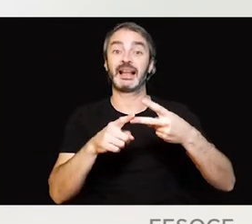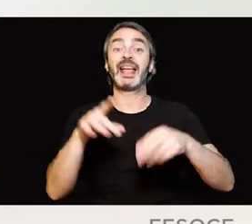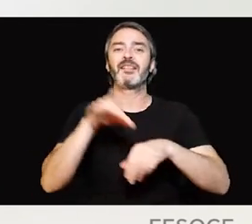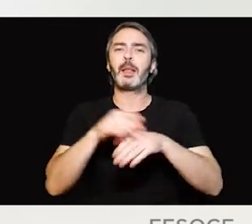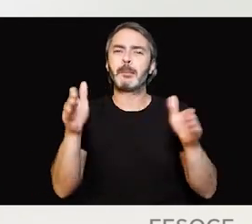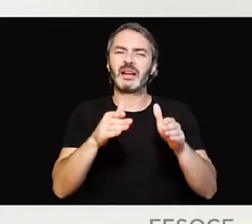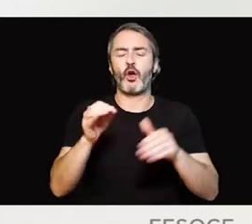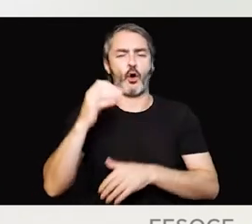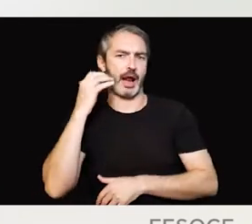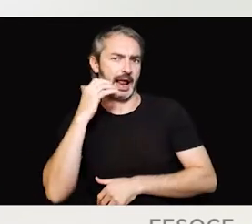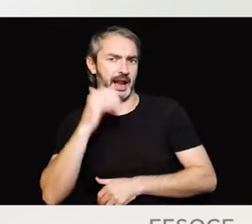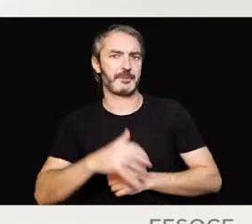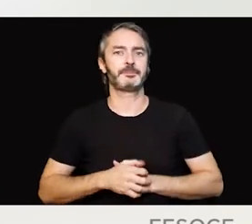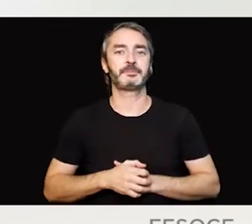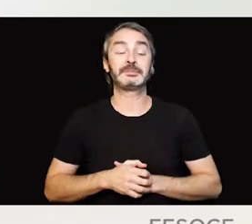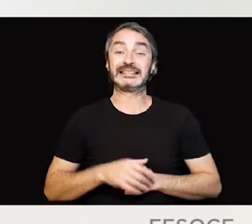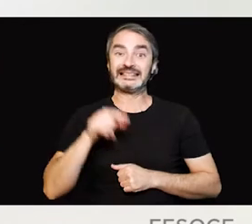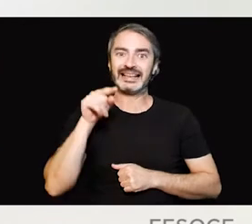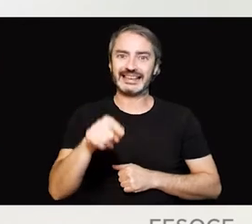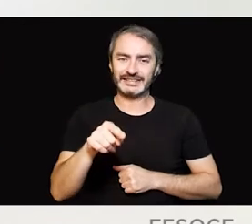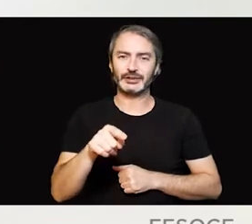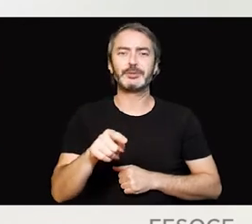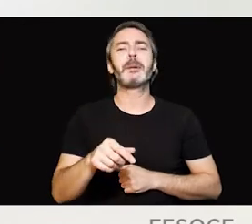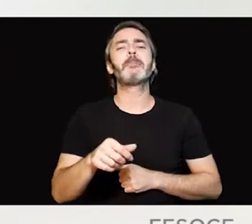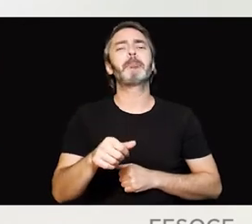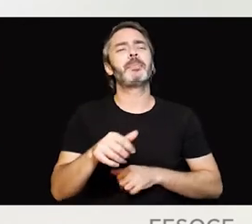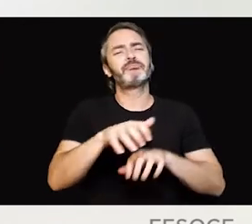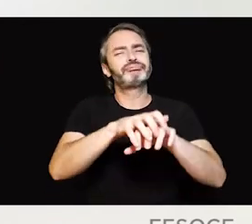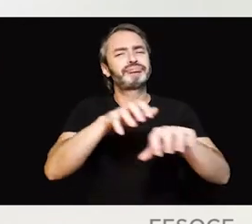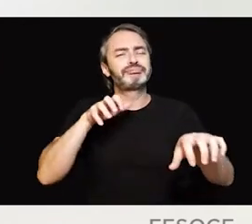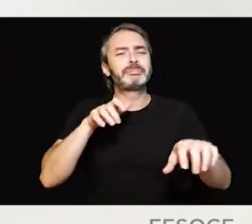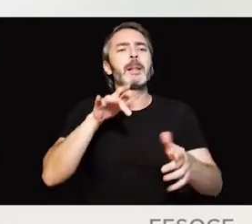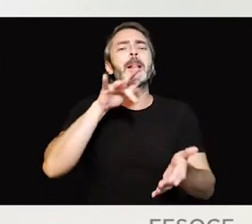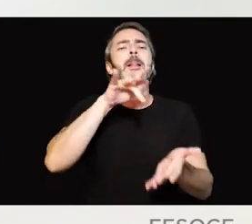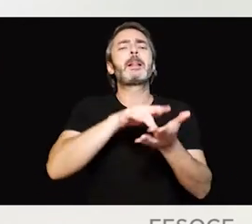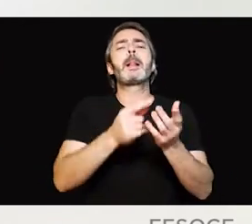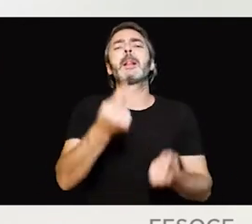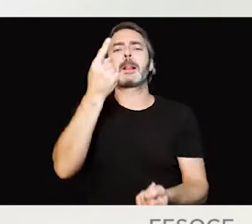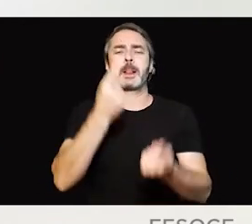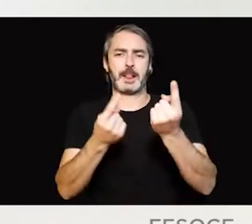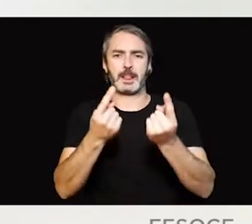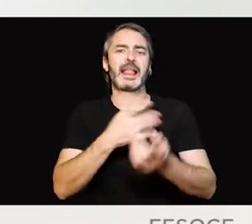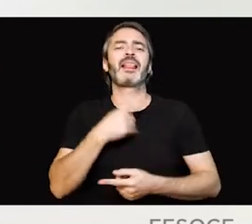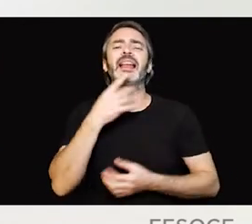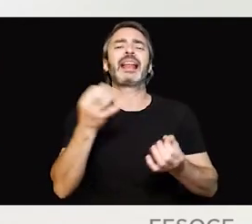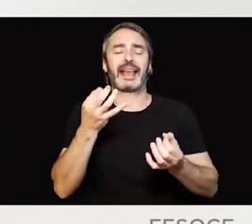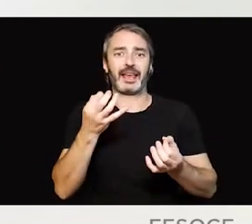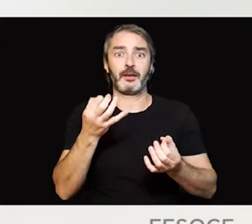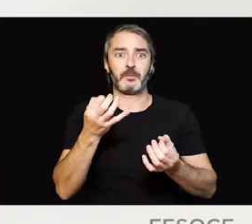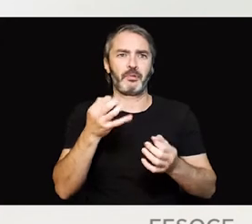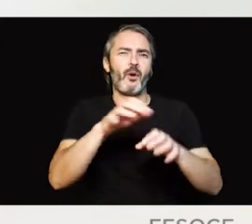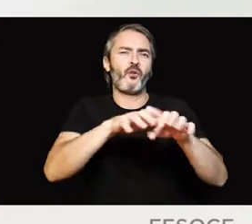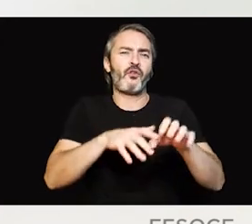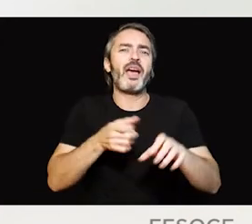Enfermedades minoritarias o raras. Estas son las que tienen una muy baja prevalencia en la población, o lo que es lo mismo, que ocurren con muy poca